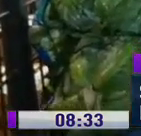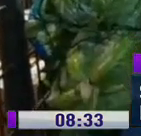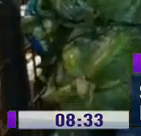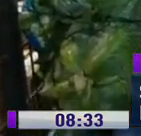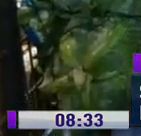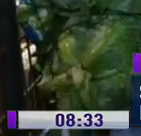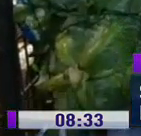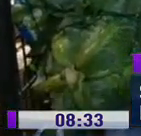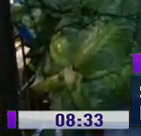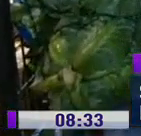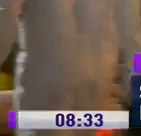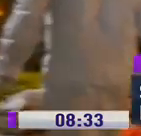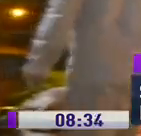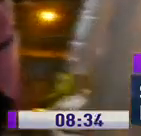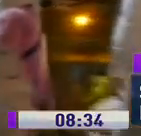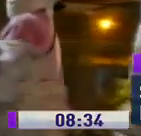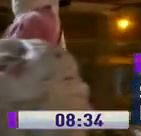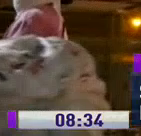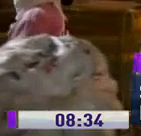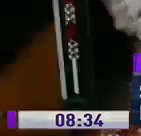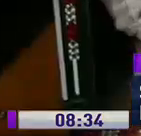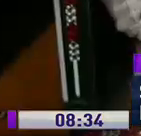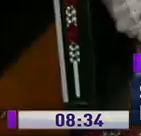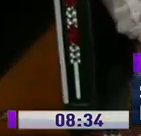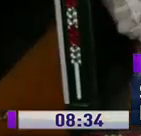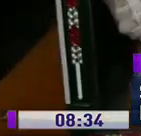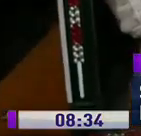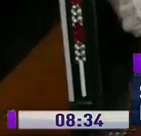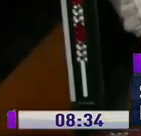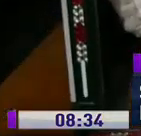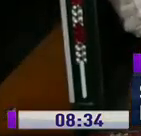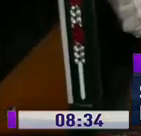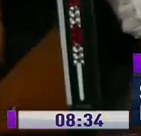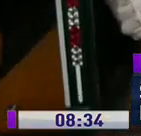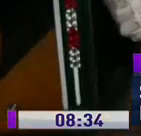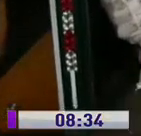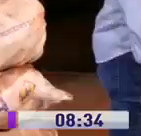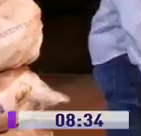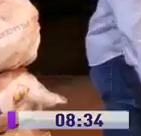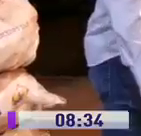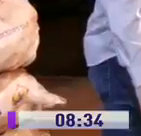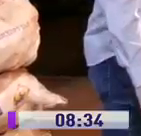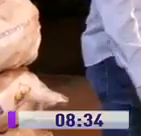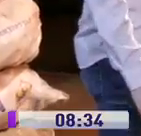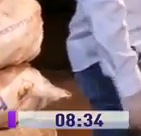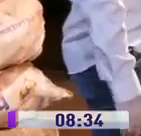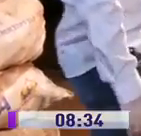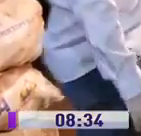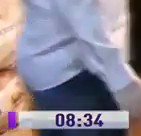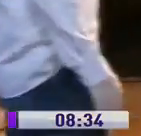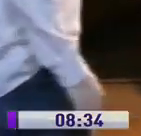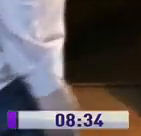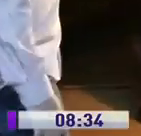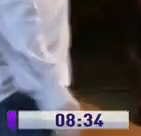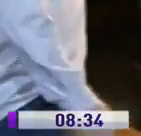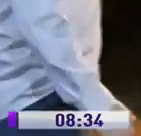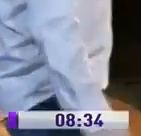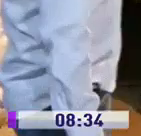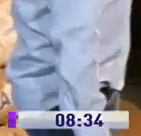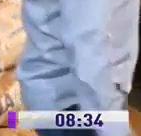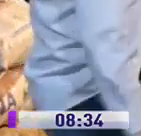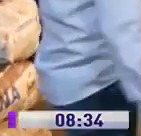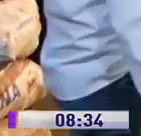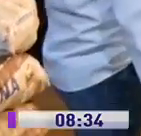mencionó que se controla la especulación de precios, pero también dice que por escasez estos pueden subir. Y es que se toma estas decisiones frente a la